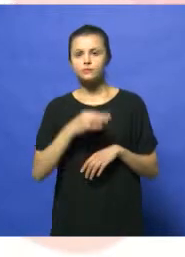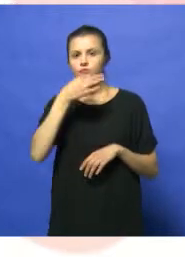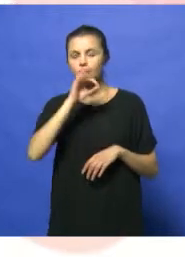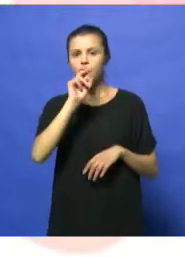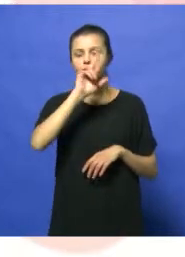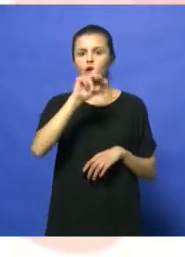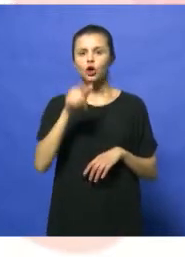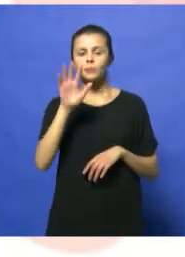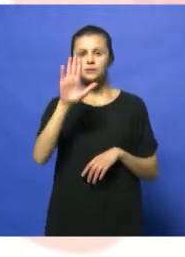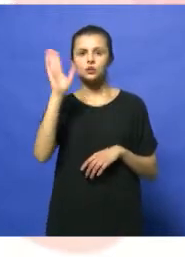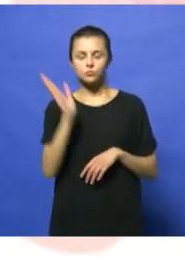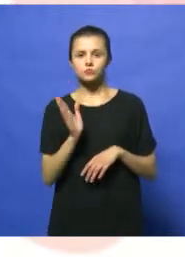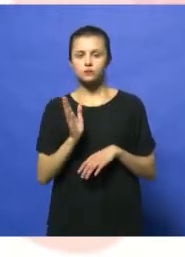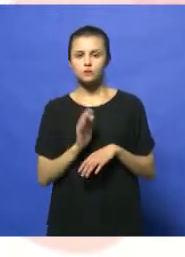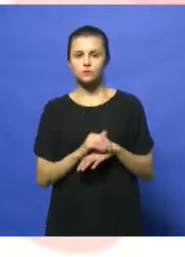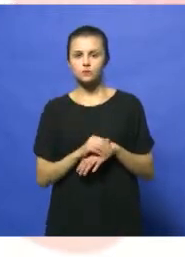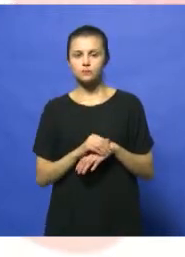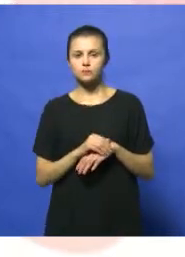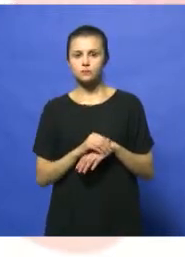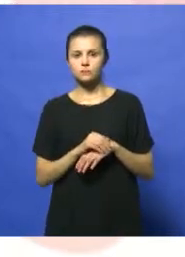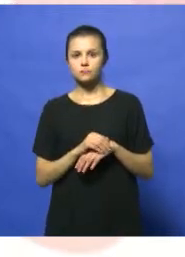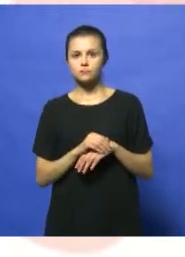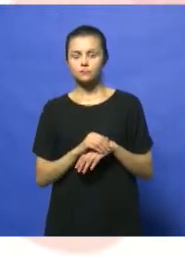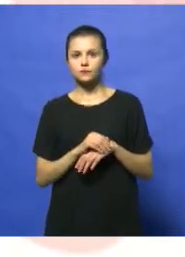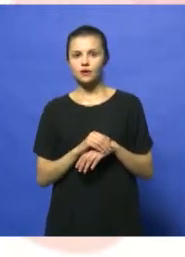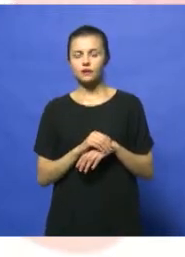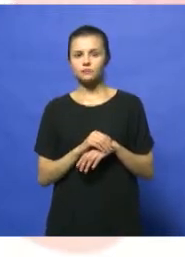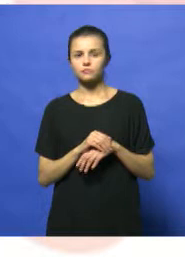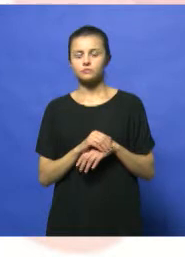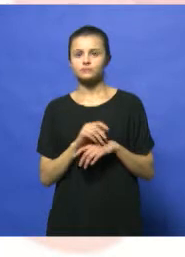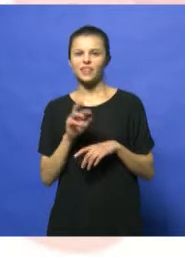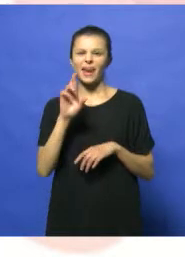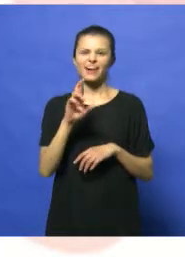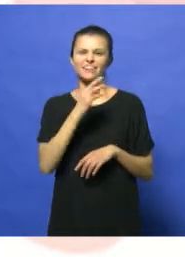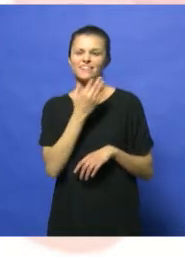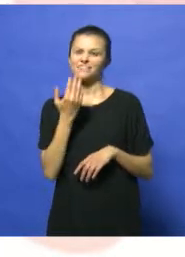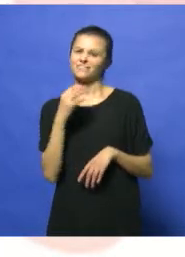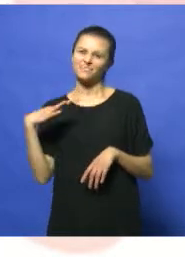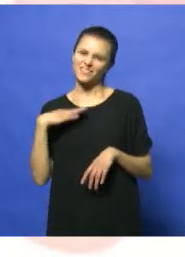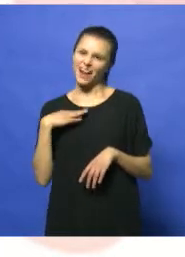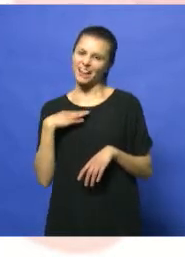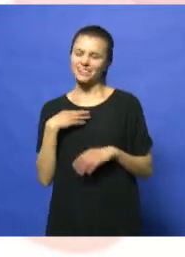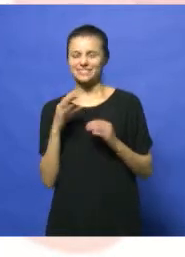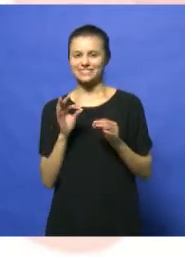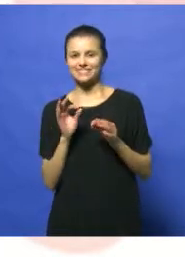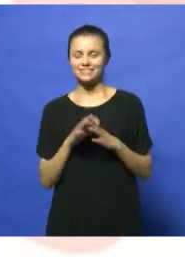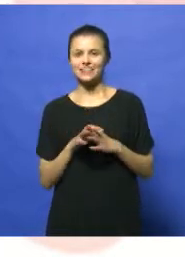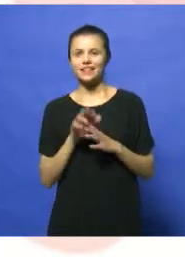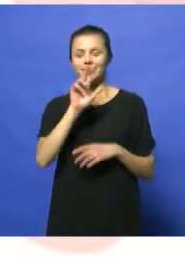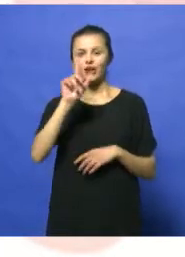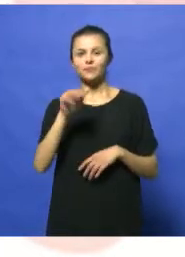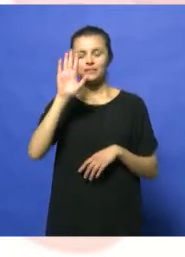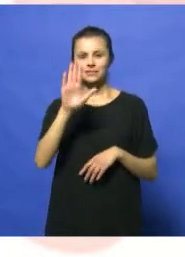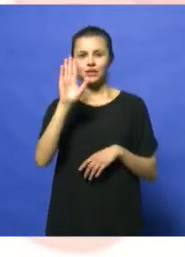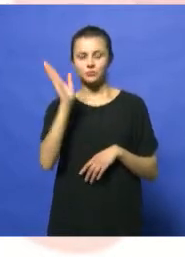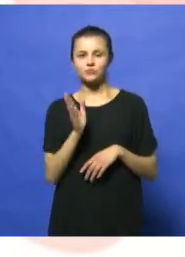3,5%. ¿Sí? Retracciones, pesar de que falta la R, un detalle nada más, 3,5%. Ticket